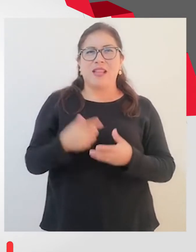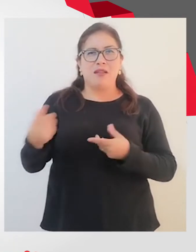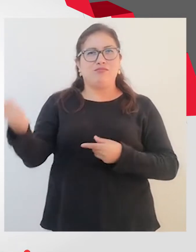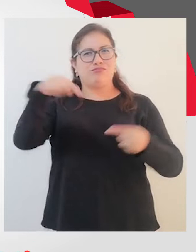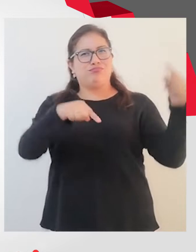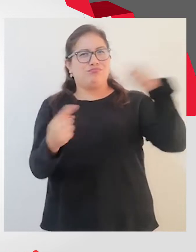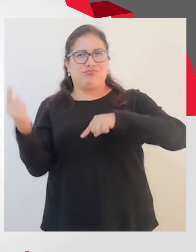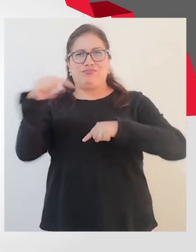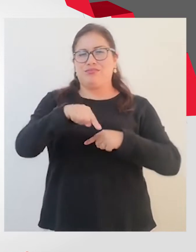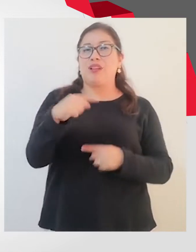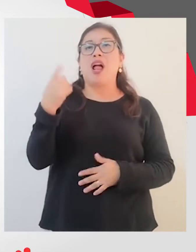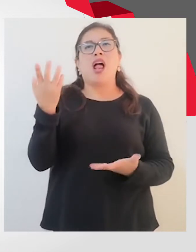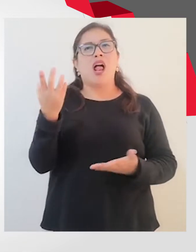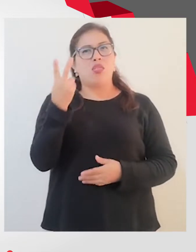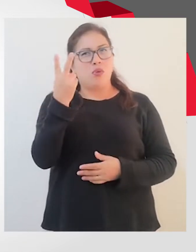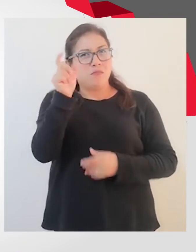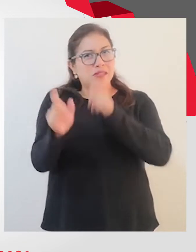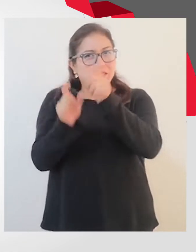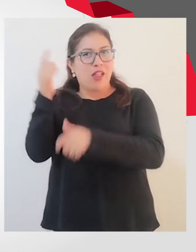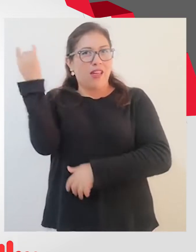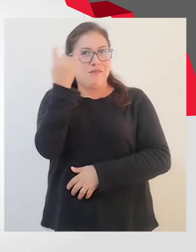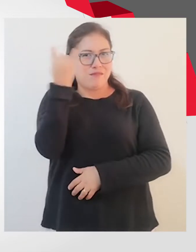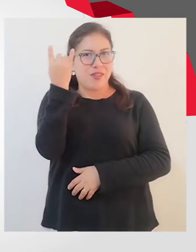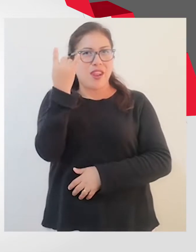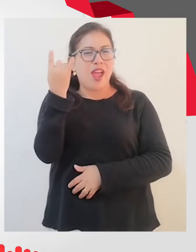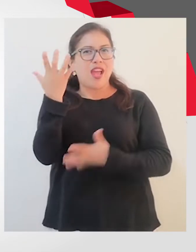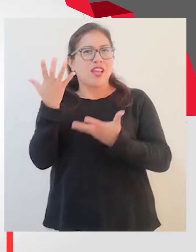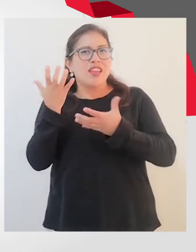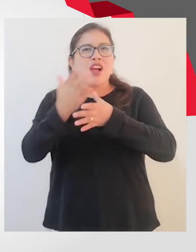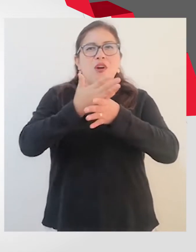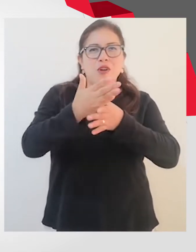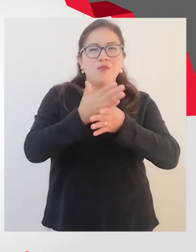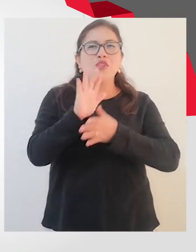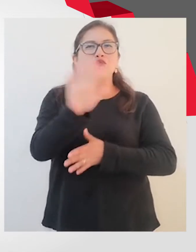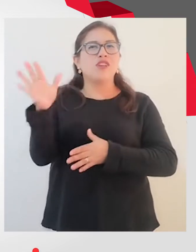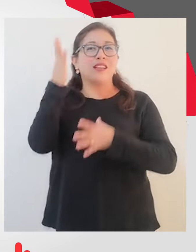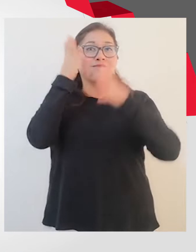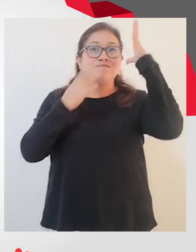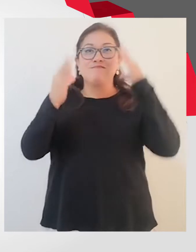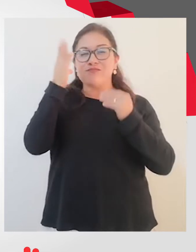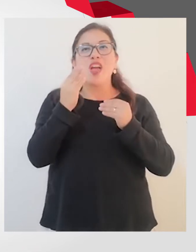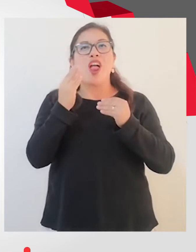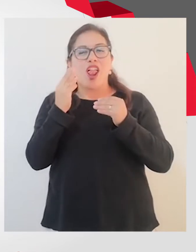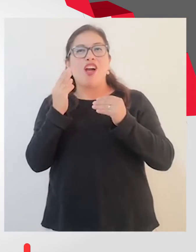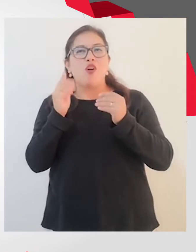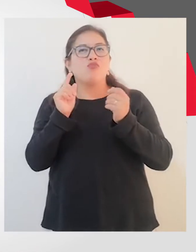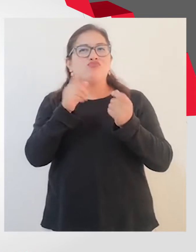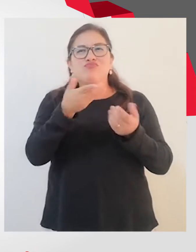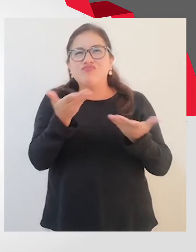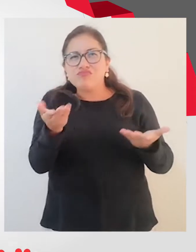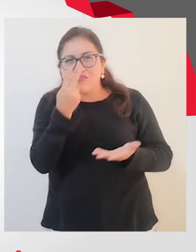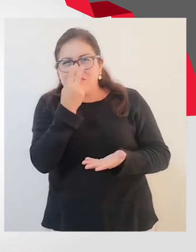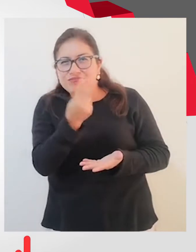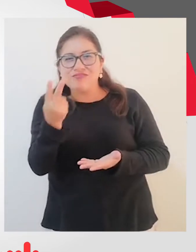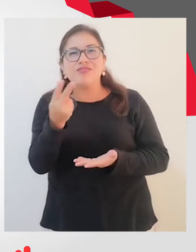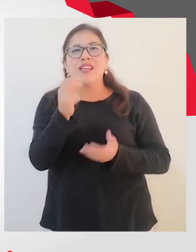venido deportistas norteamericanos a compartir sus experiencias con deportistas peruanos